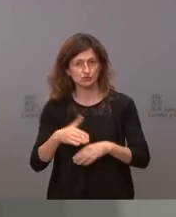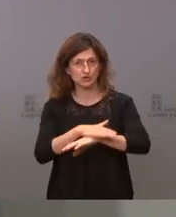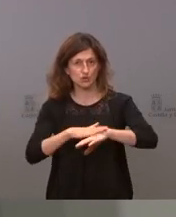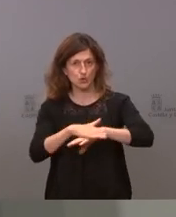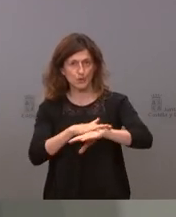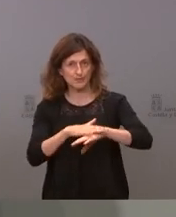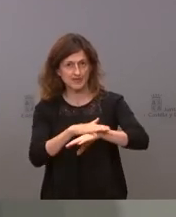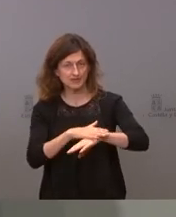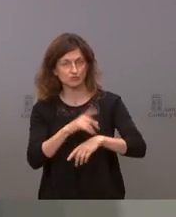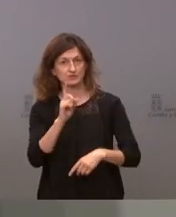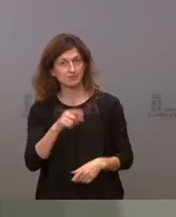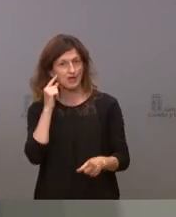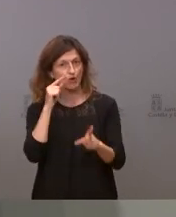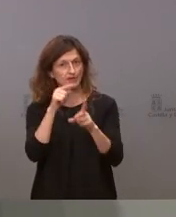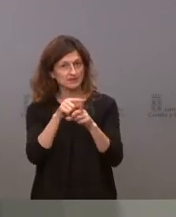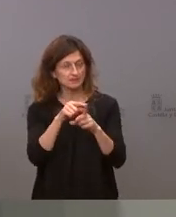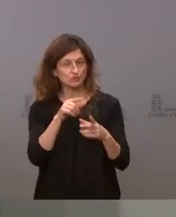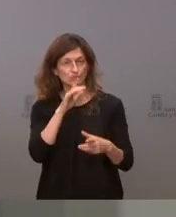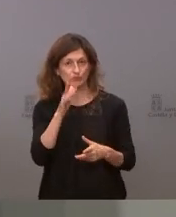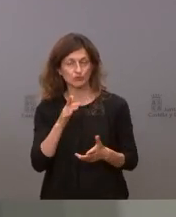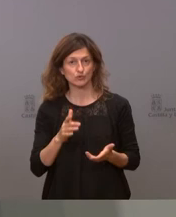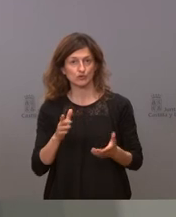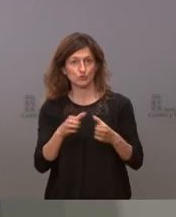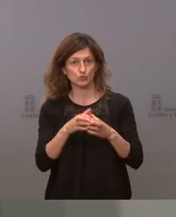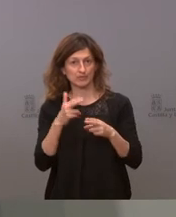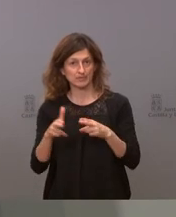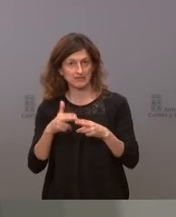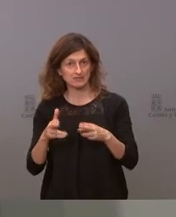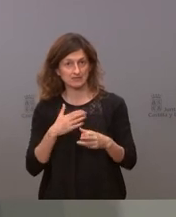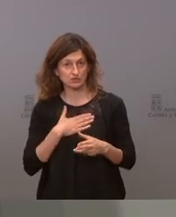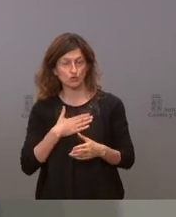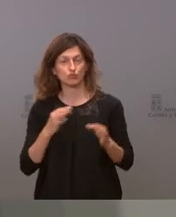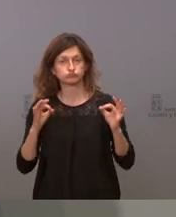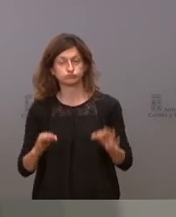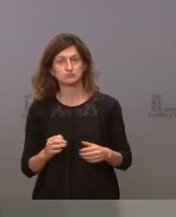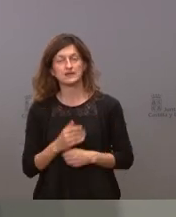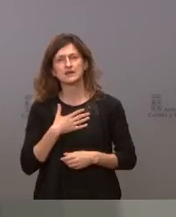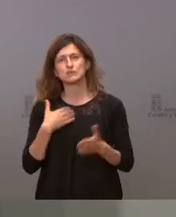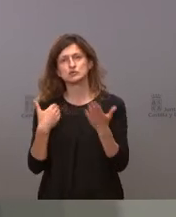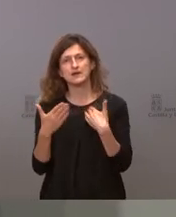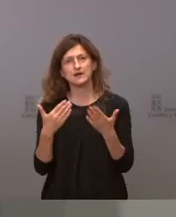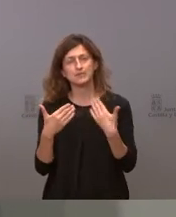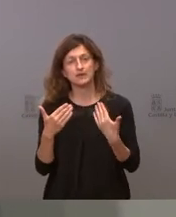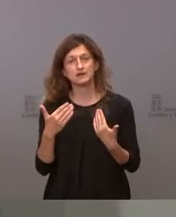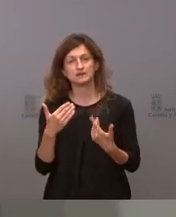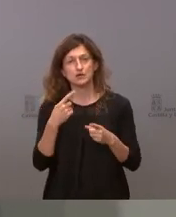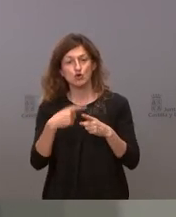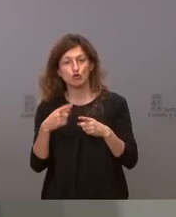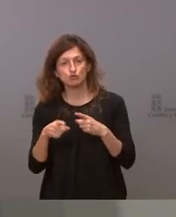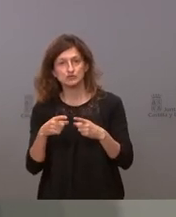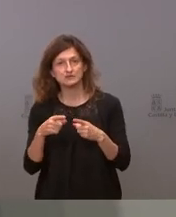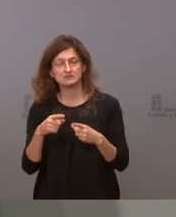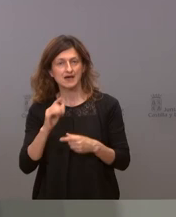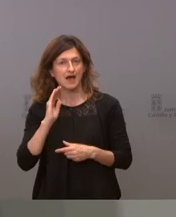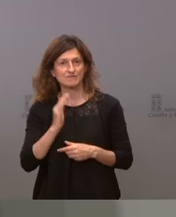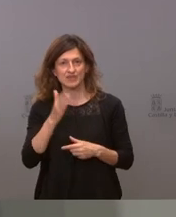y también la intención de nuestro partido es hablar de las cosas que afectan al